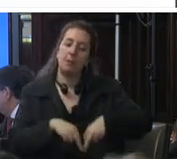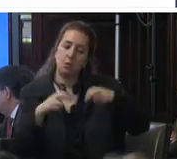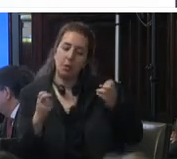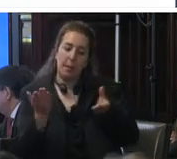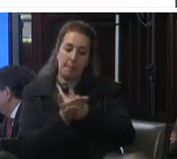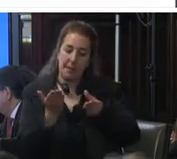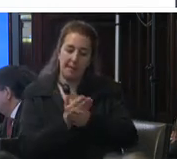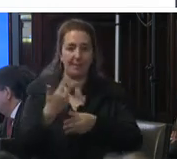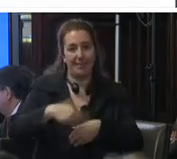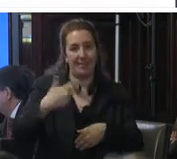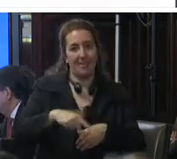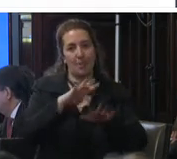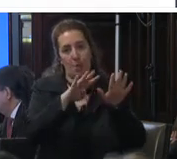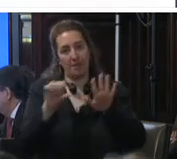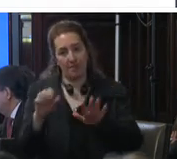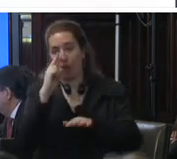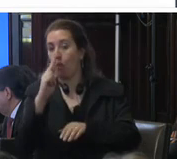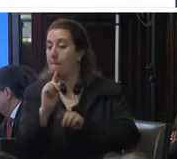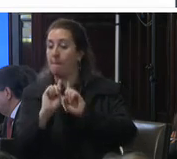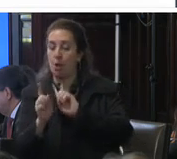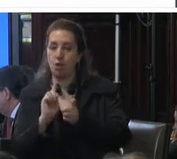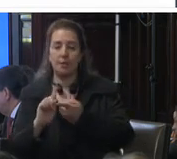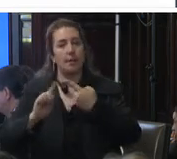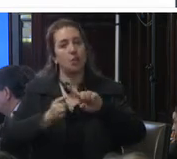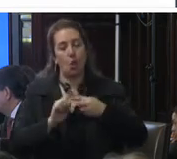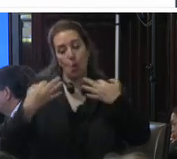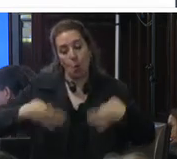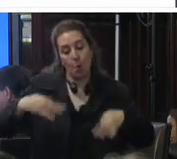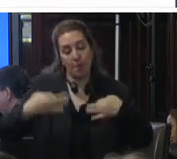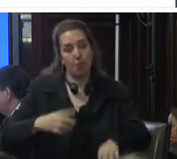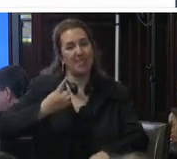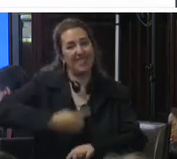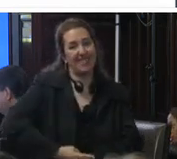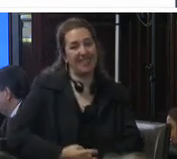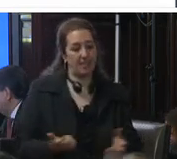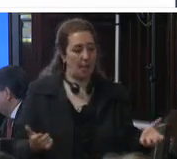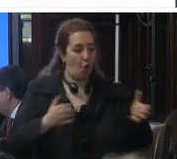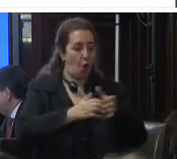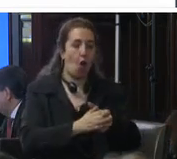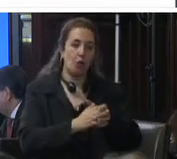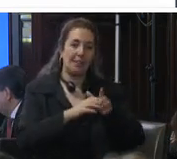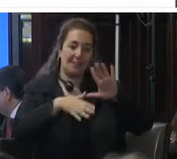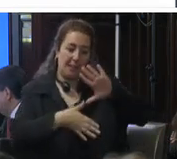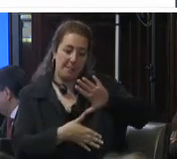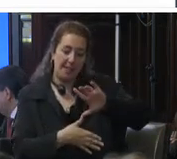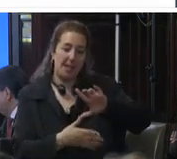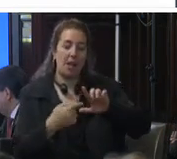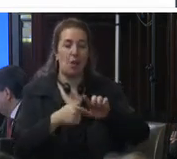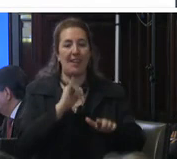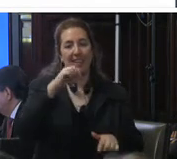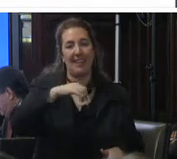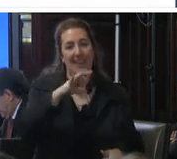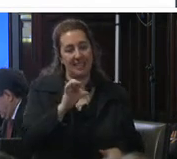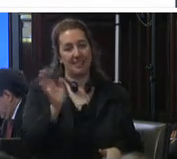96 de 2011 relacionado con el cumplimiento de la sentencia de la corte interamericana en los casos de inés fernández y